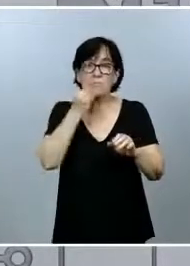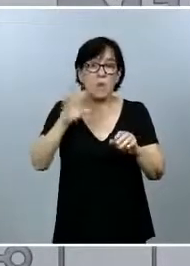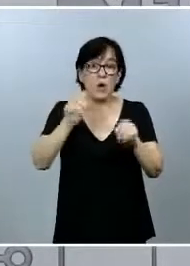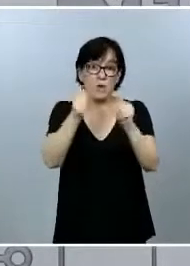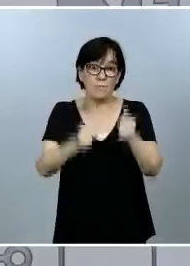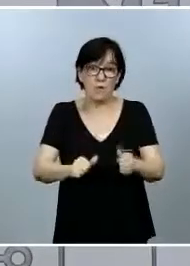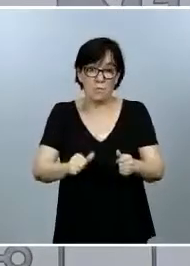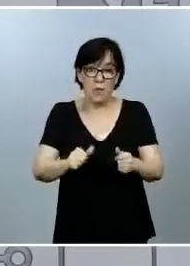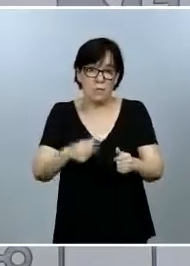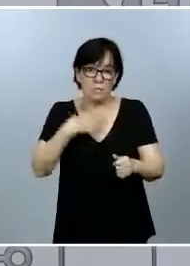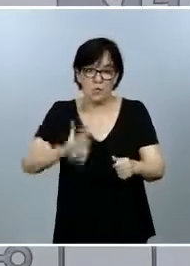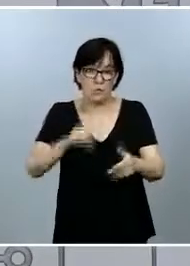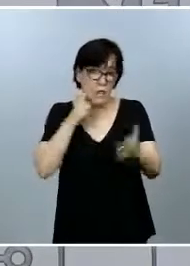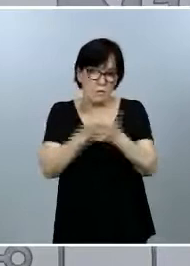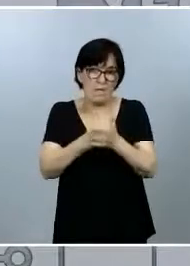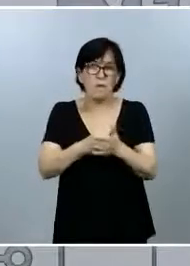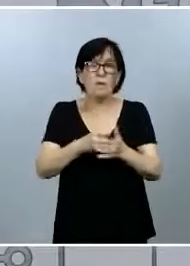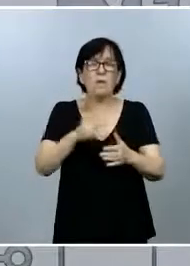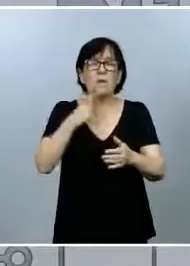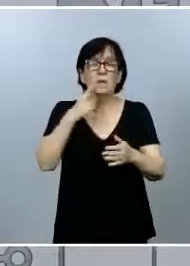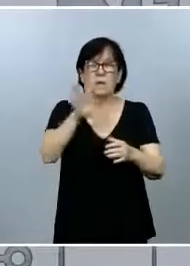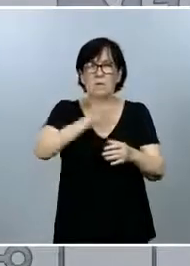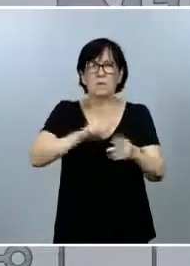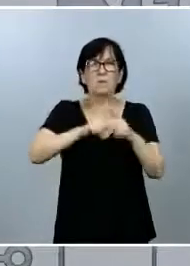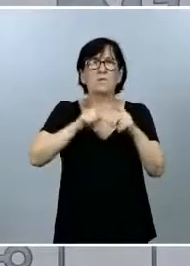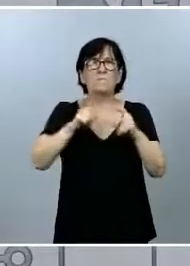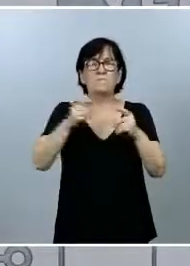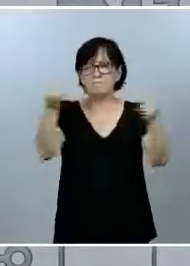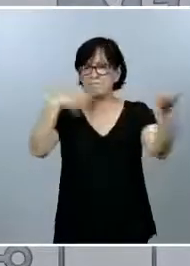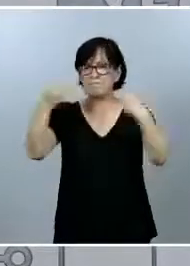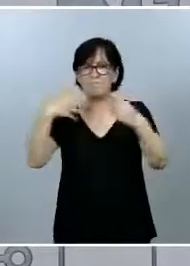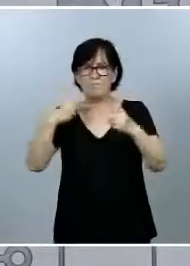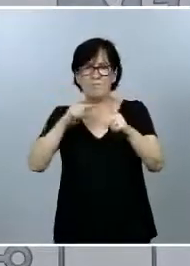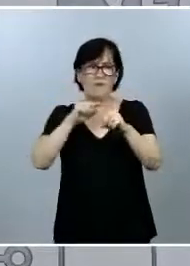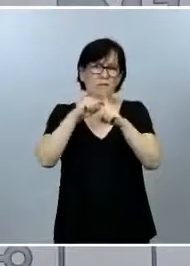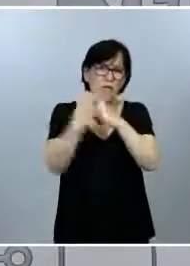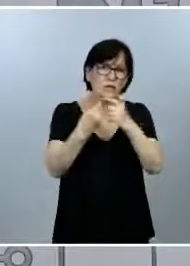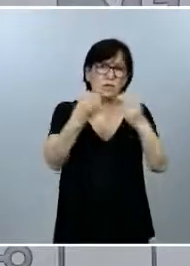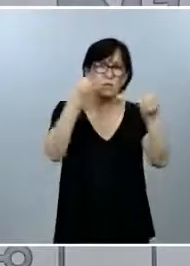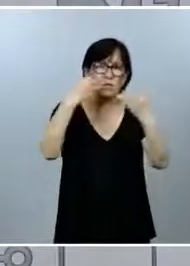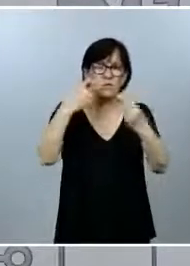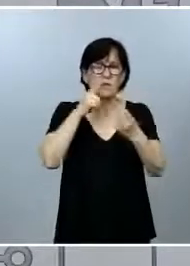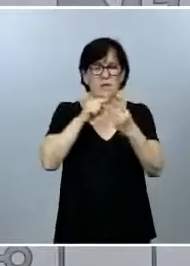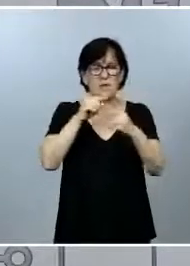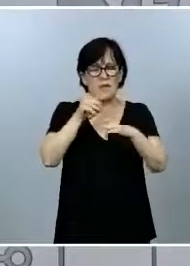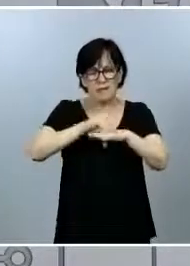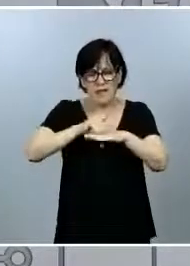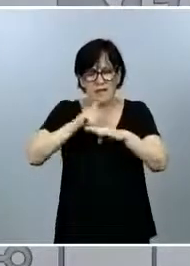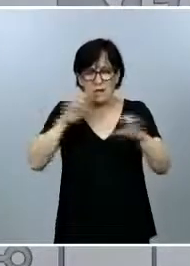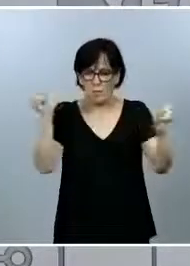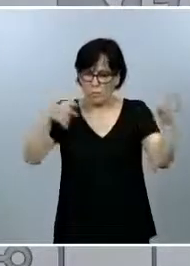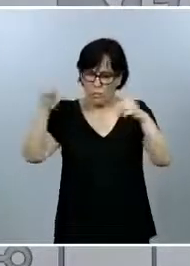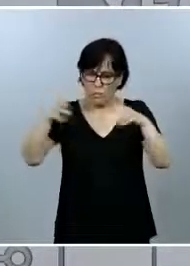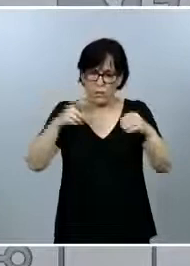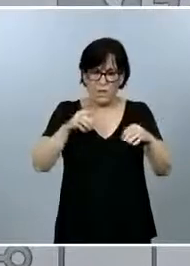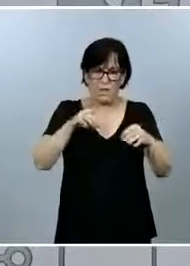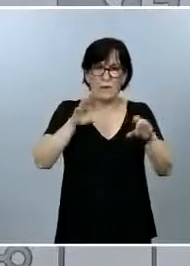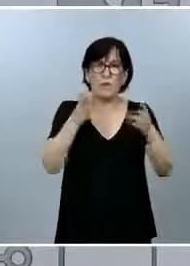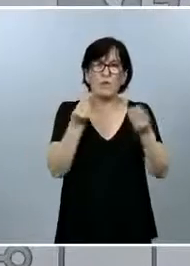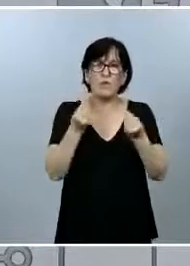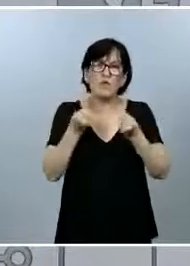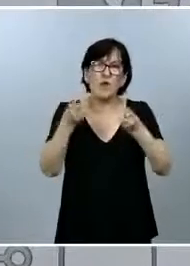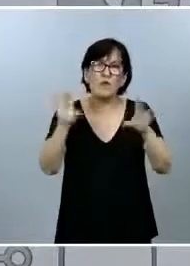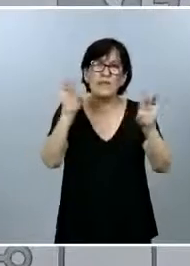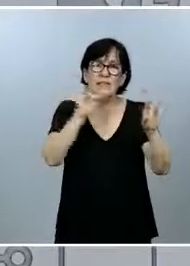entender que estamos hablando de datos de múltiples fuentes, con múltiples bases de datos de múltiples territorios, que en